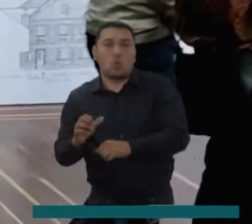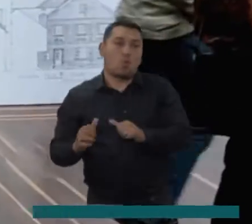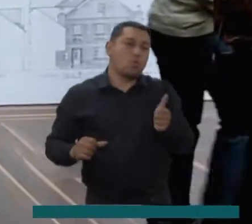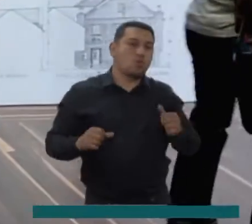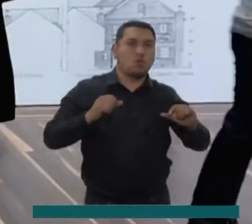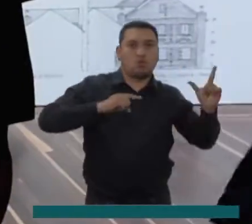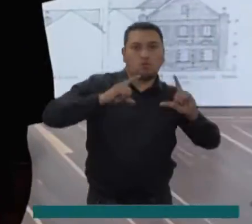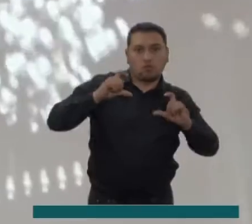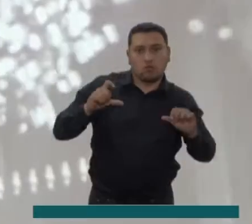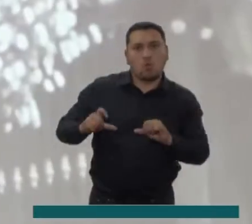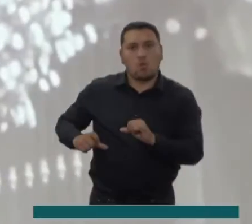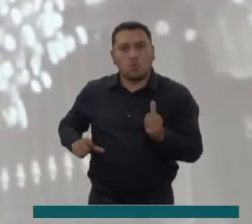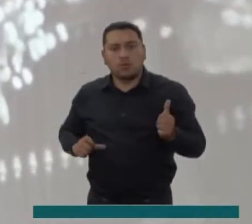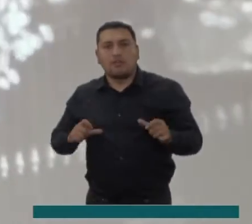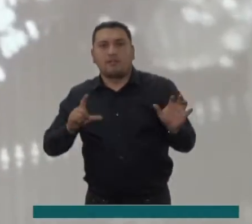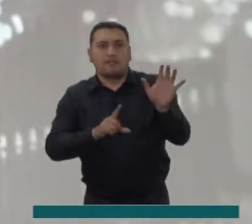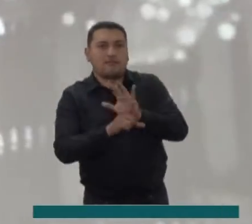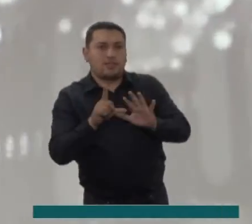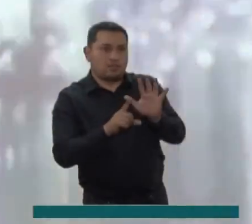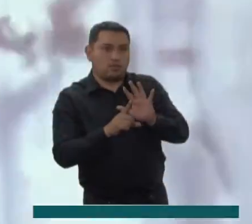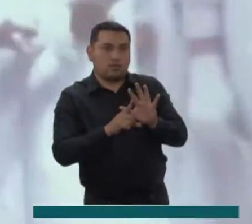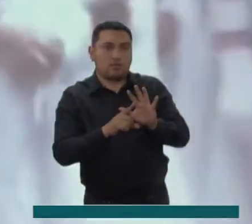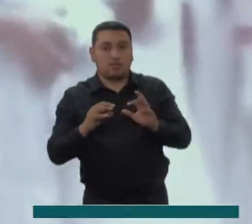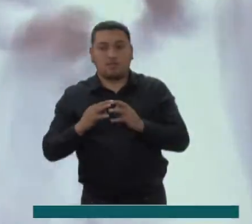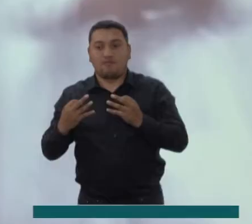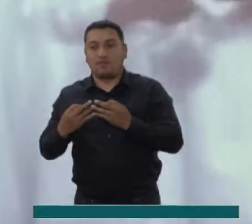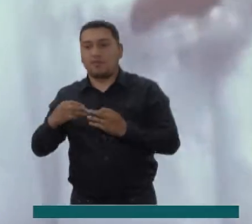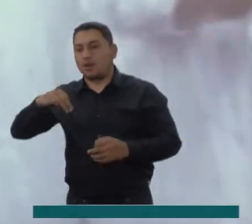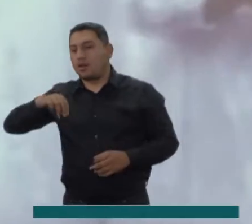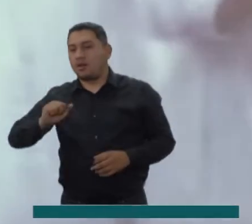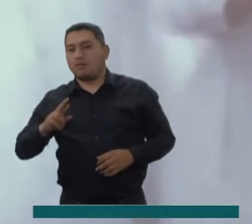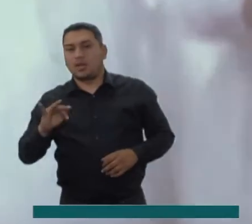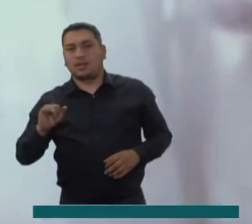por más de 40 años en la familia Martínez Cárdenas.